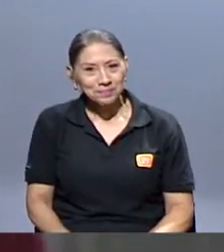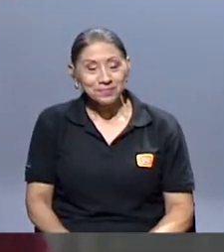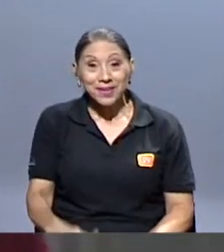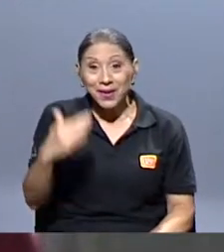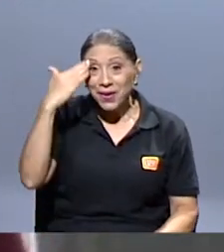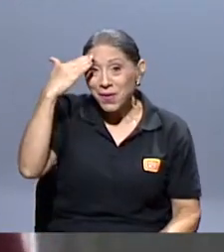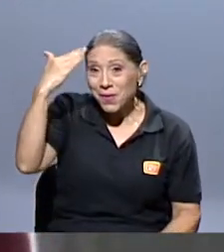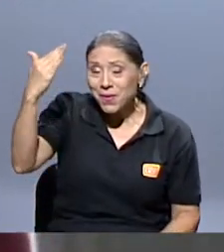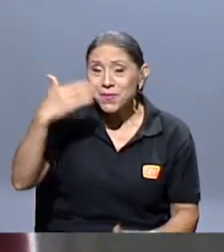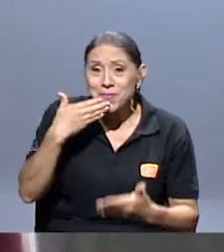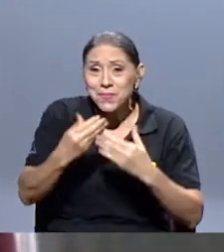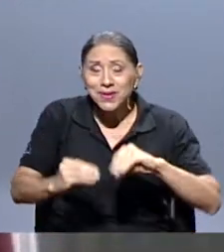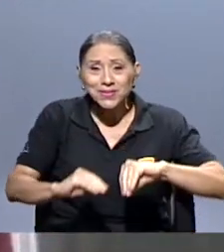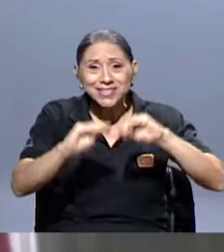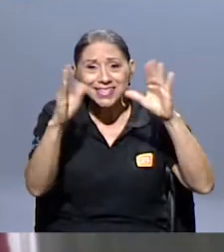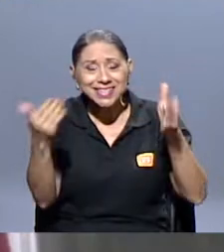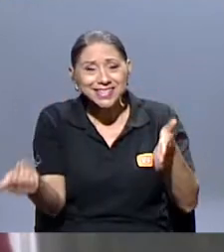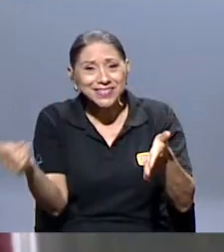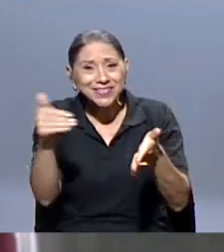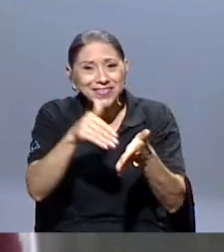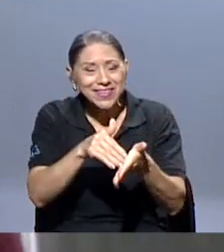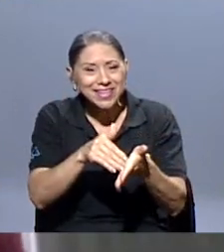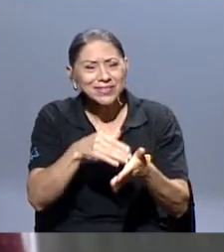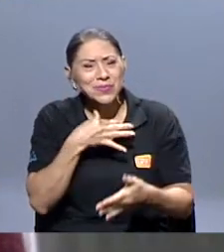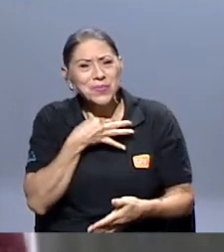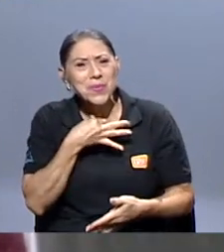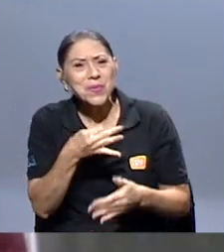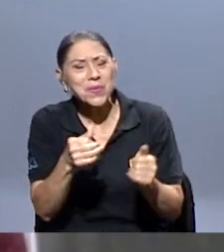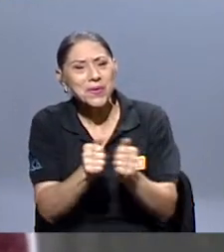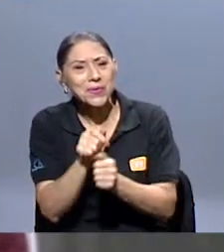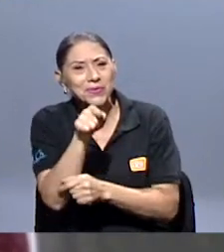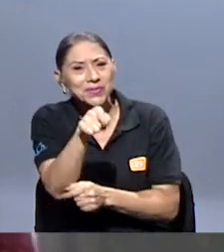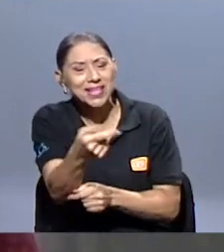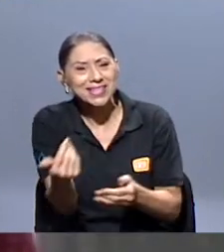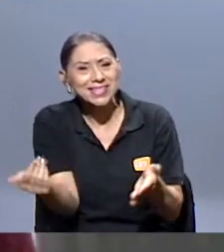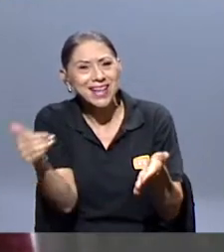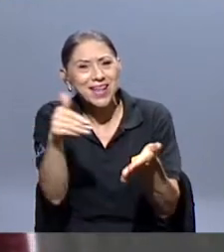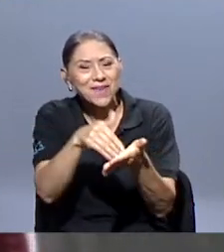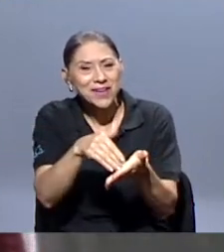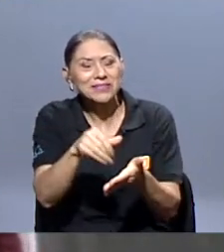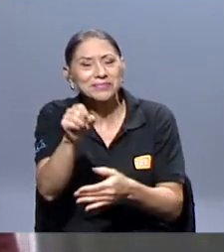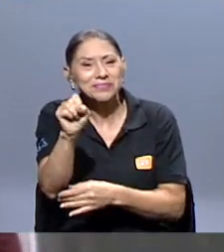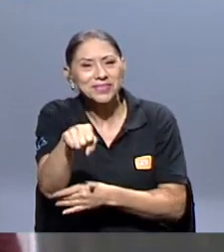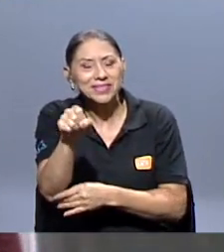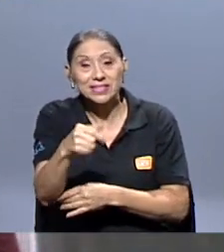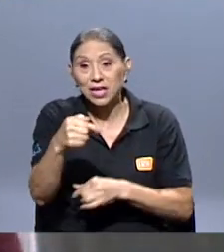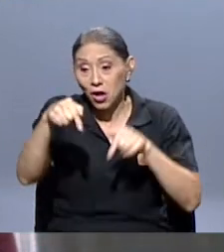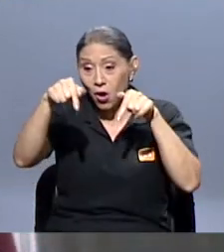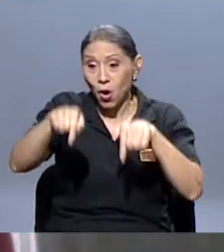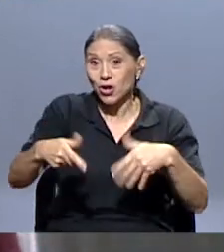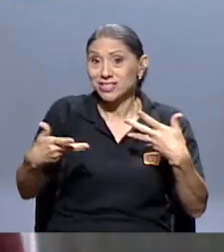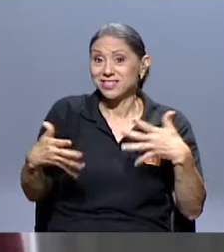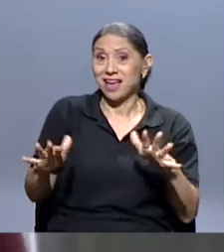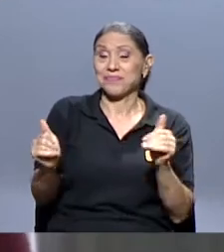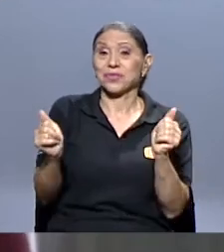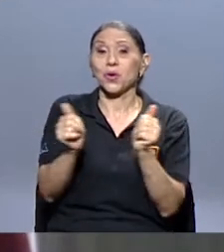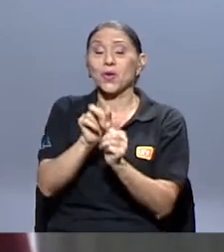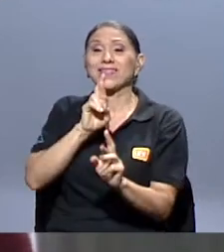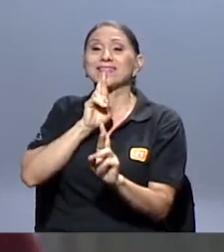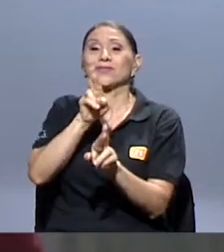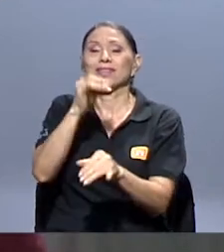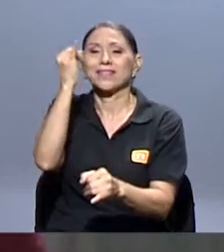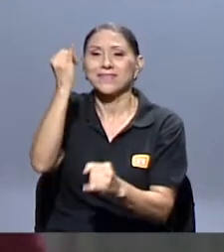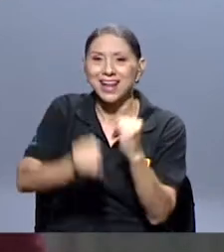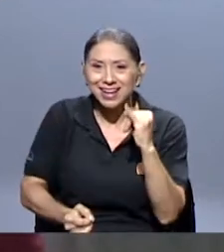Hola, buenos días otra vez. Un placer estar con ustedes de nuevo y así es. Hoy venimos ya con el resultado